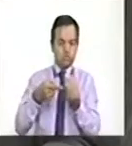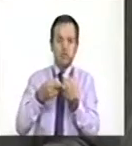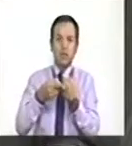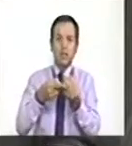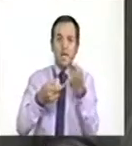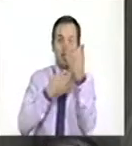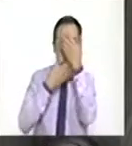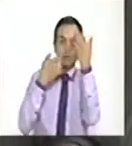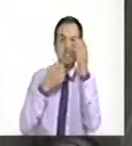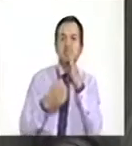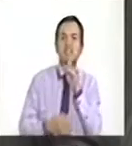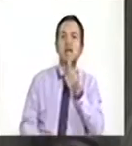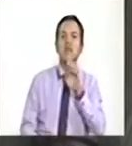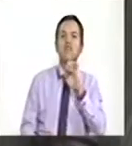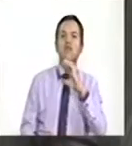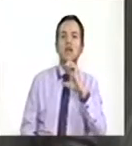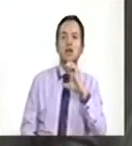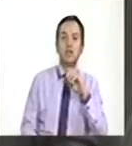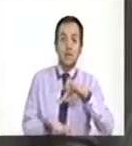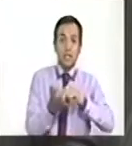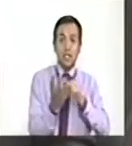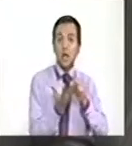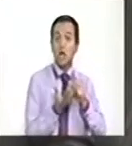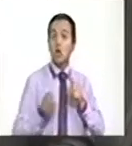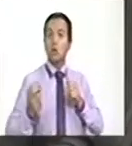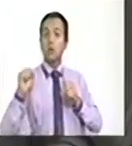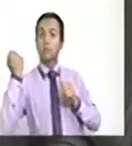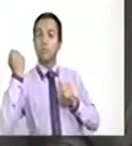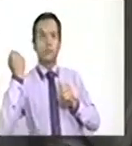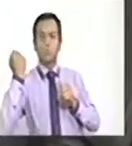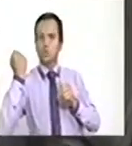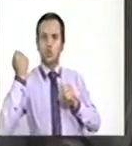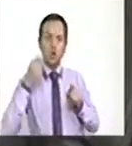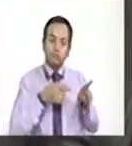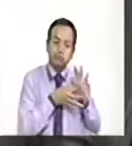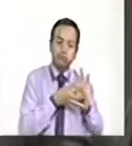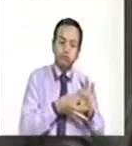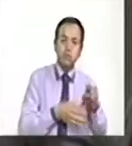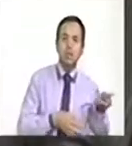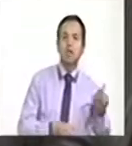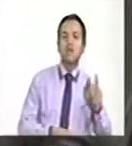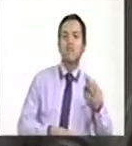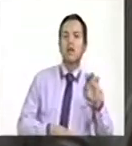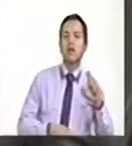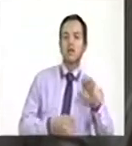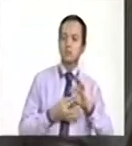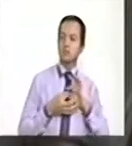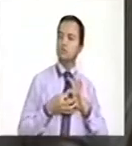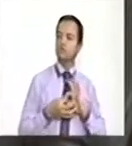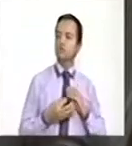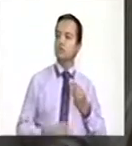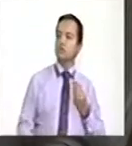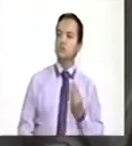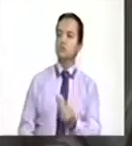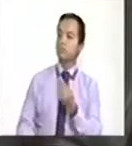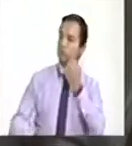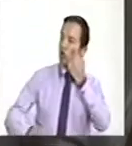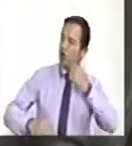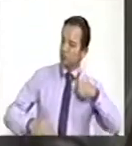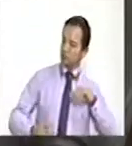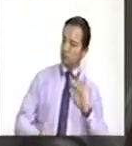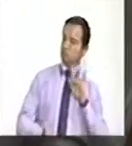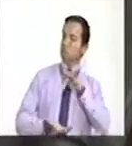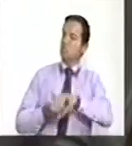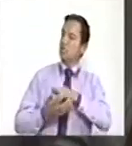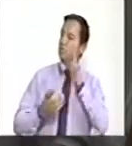disidentes, donde dicen que ya están en la zona y que le van a hacer daño a la región. De igual